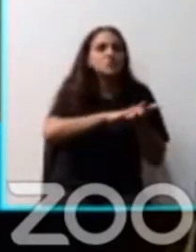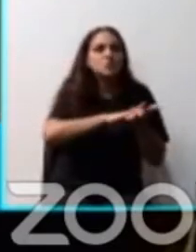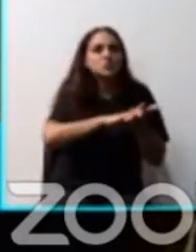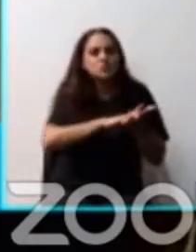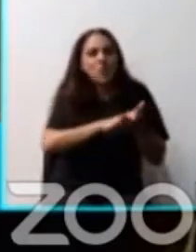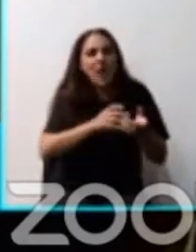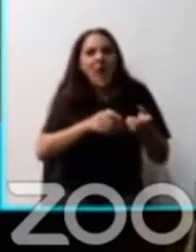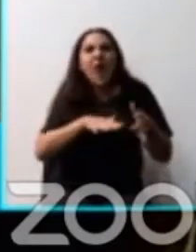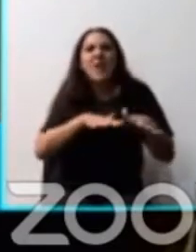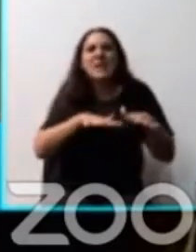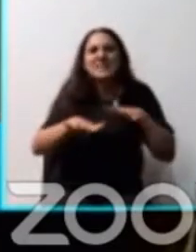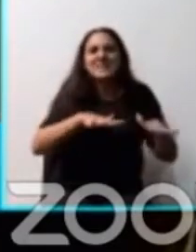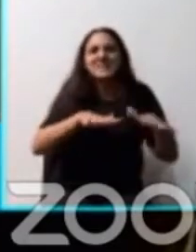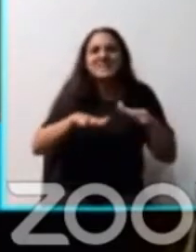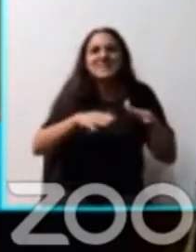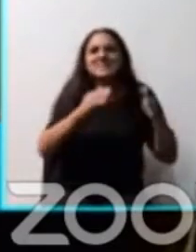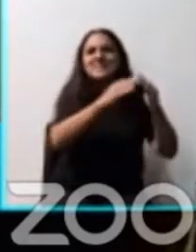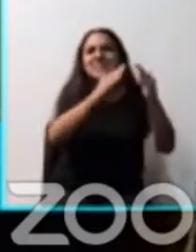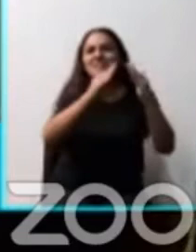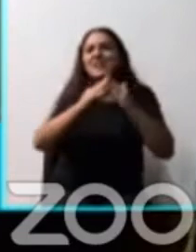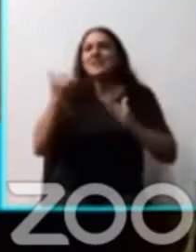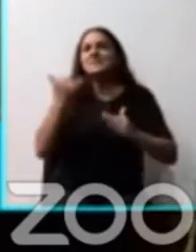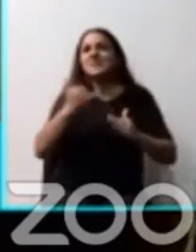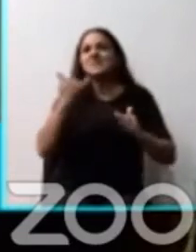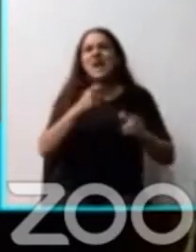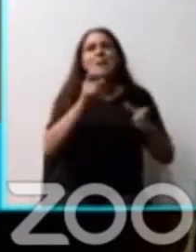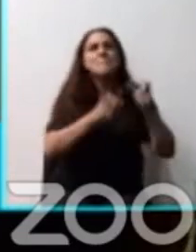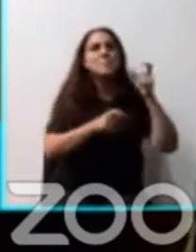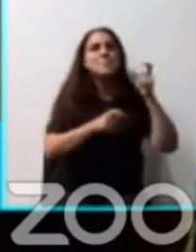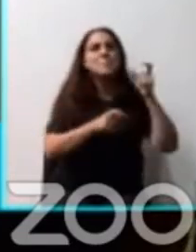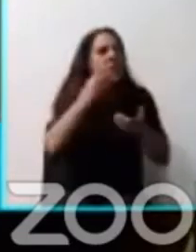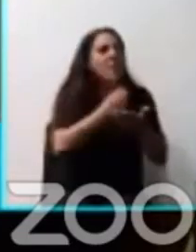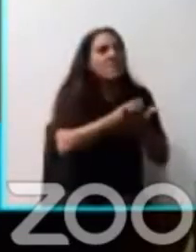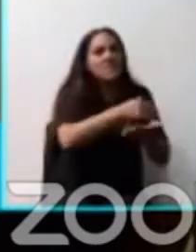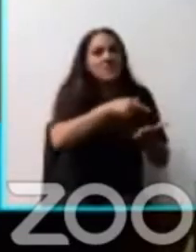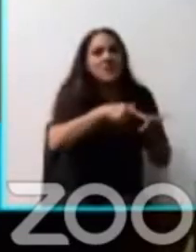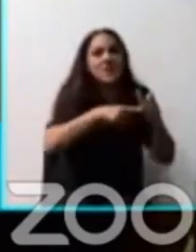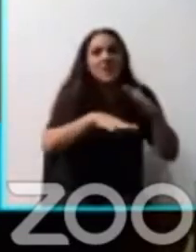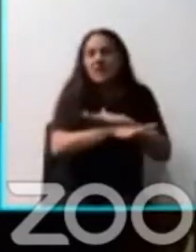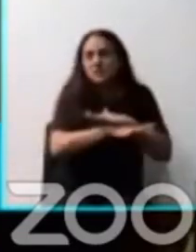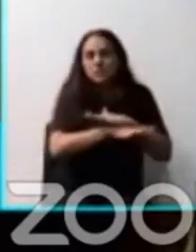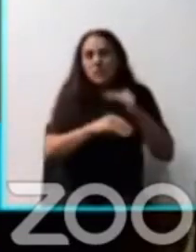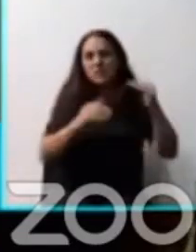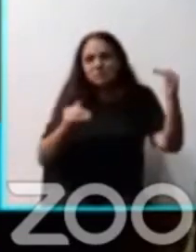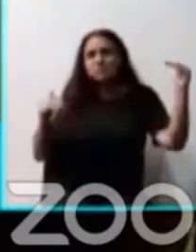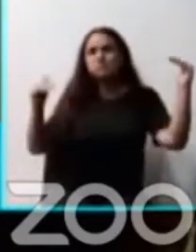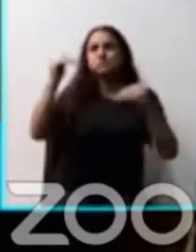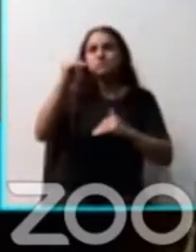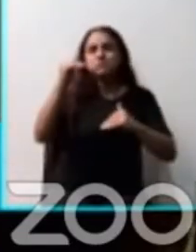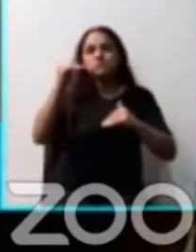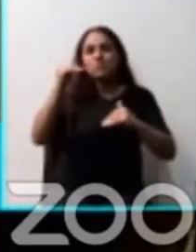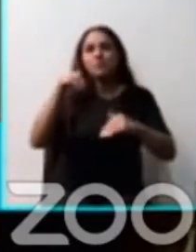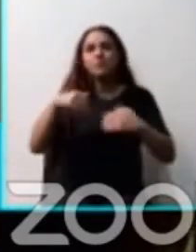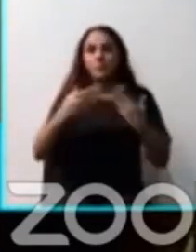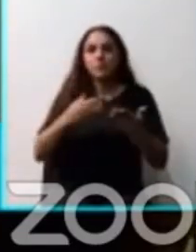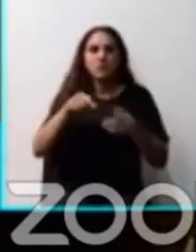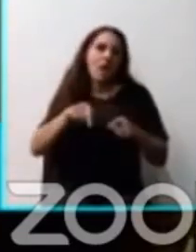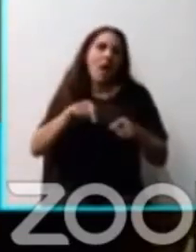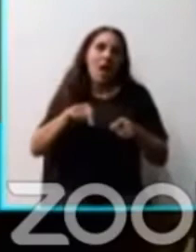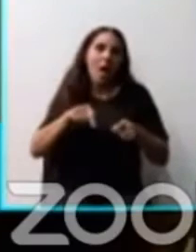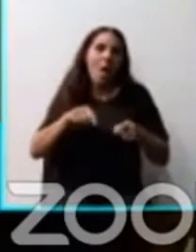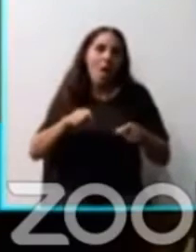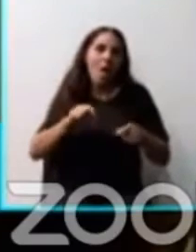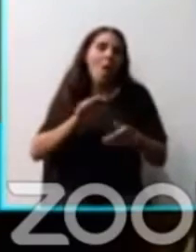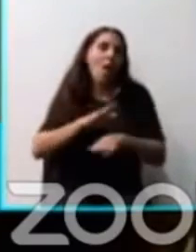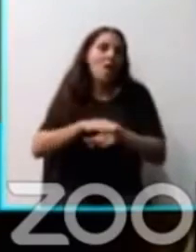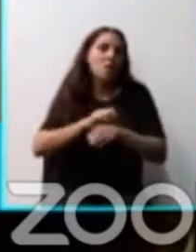crisis habitacional que atraviesan miles de personas en la ciudad. Y que no es un problema coyuntural. Que la pandemia lo volvió a sacar a la